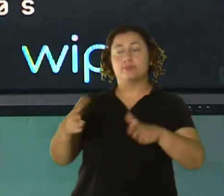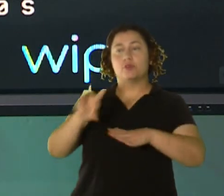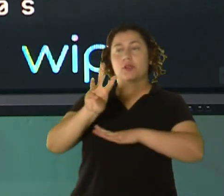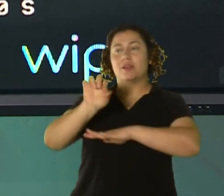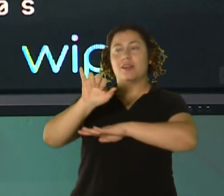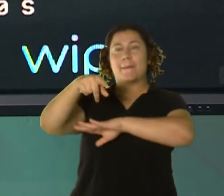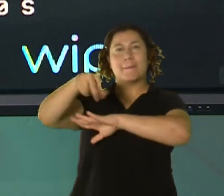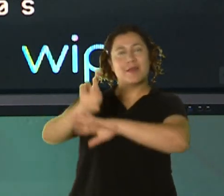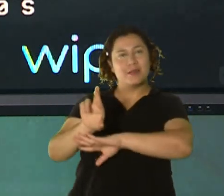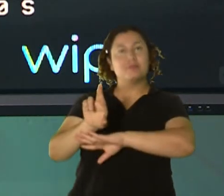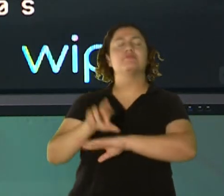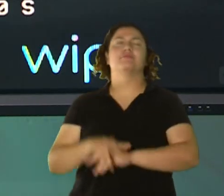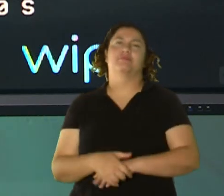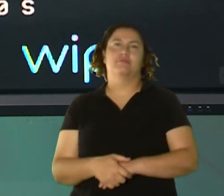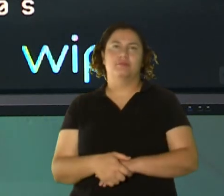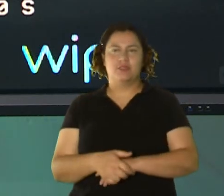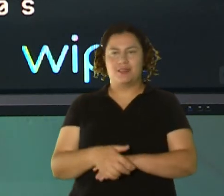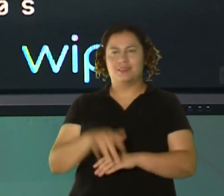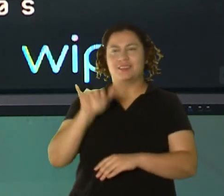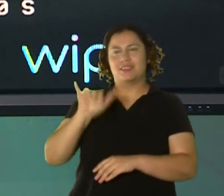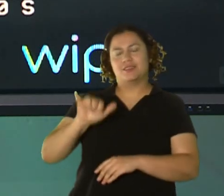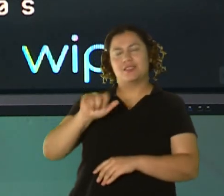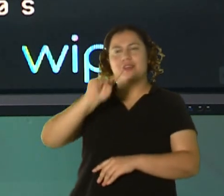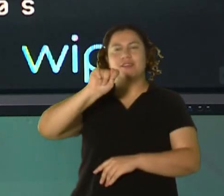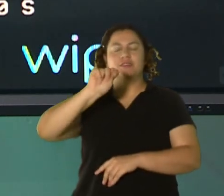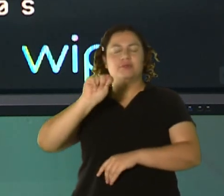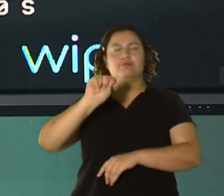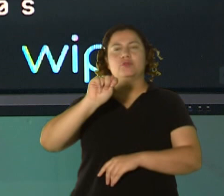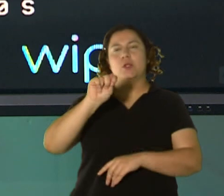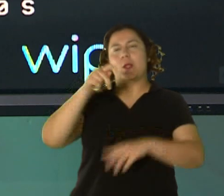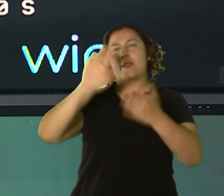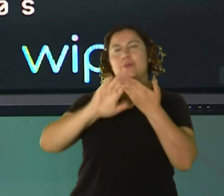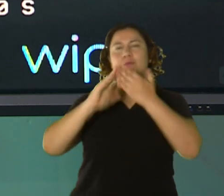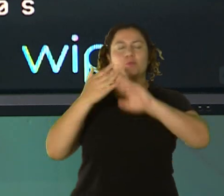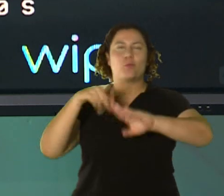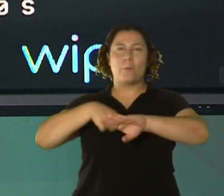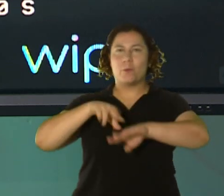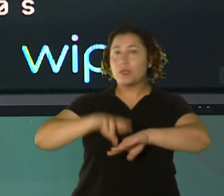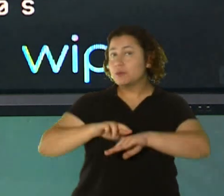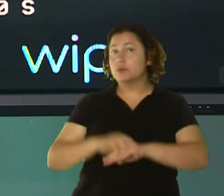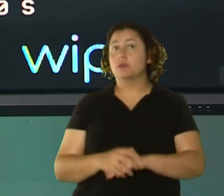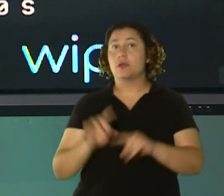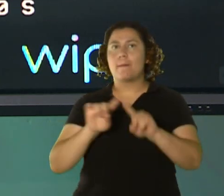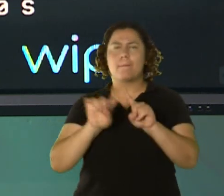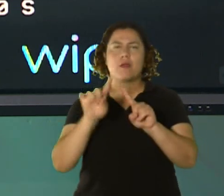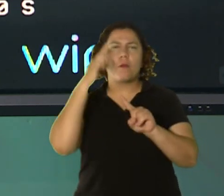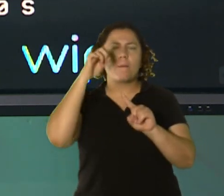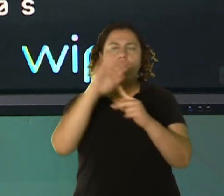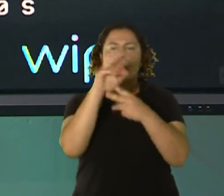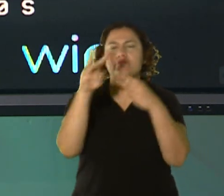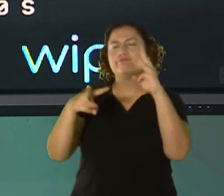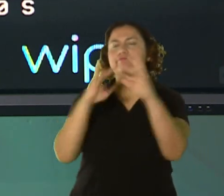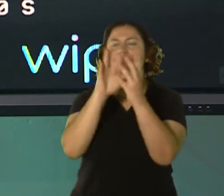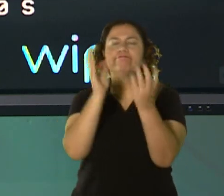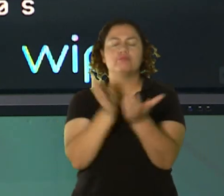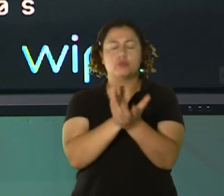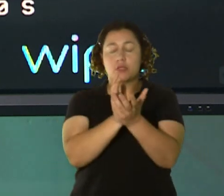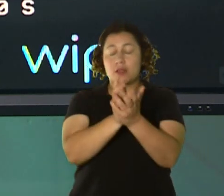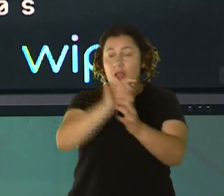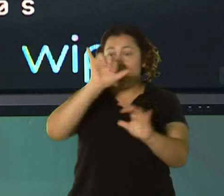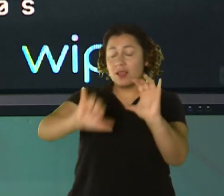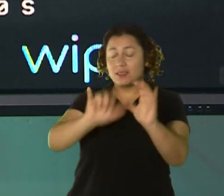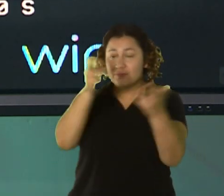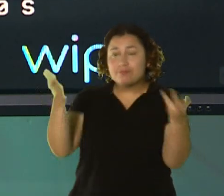de WIPR, este es el canal del pueblo de Puerto Rico, pero para todo el planeta, no solamente se queda aquí, es para